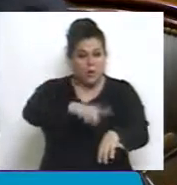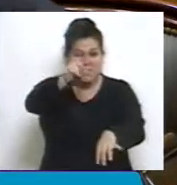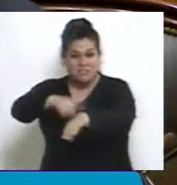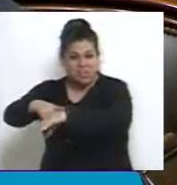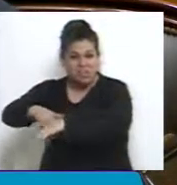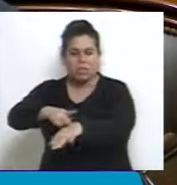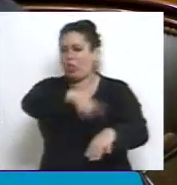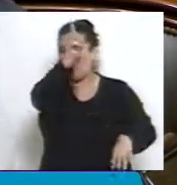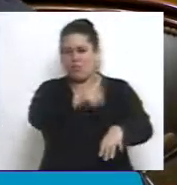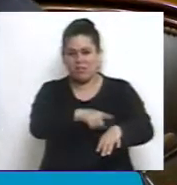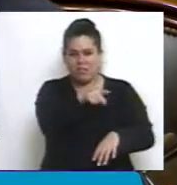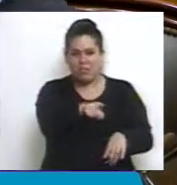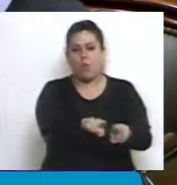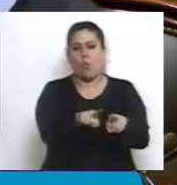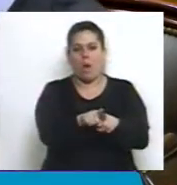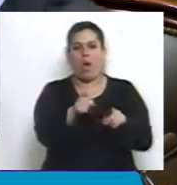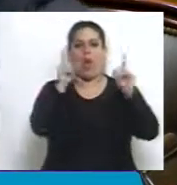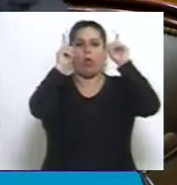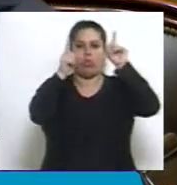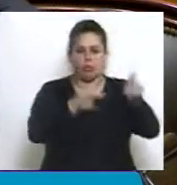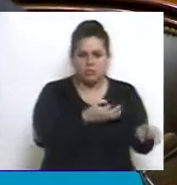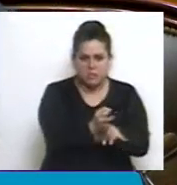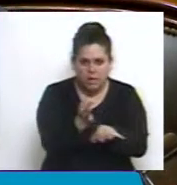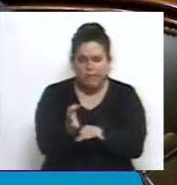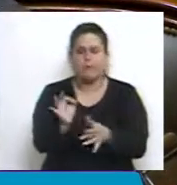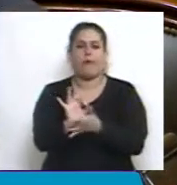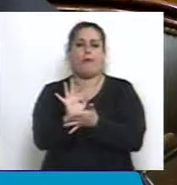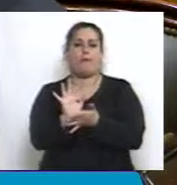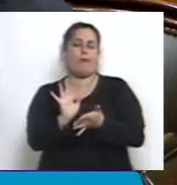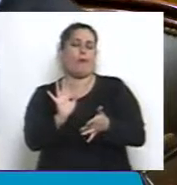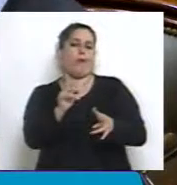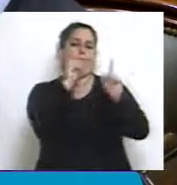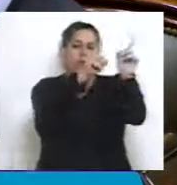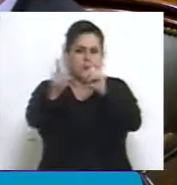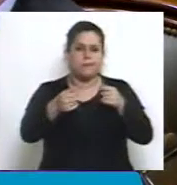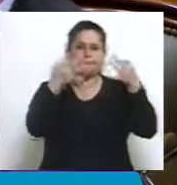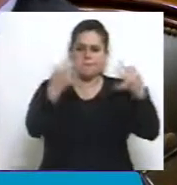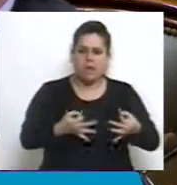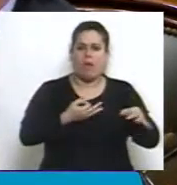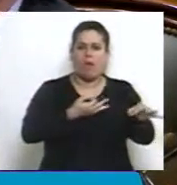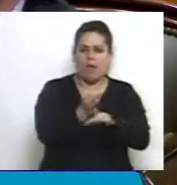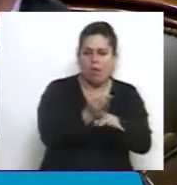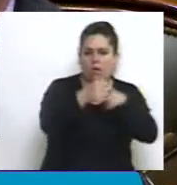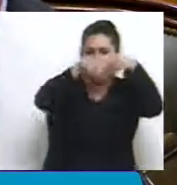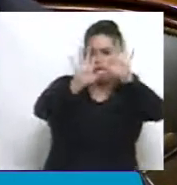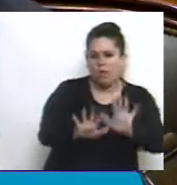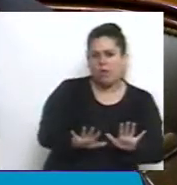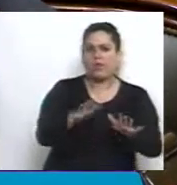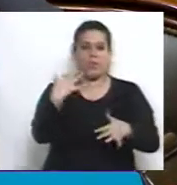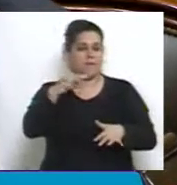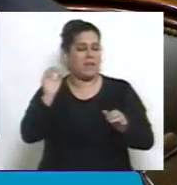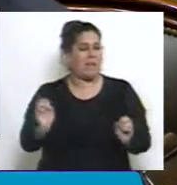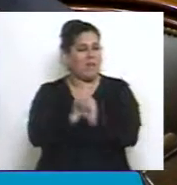fortalecer a los docentes, tanto garantizando su bienestar como su formación inicial y continua, deberían ser claras